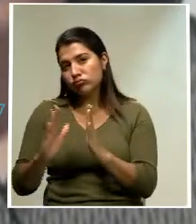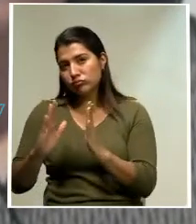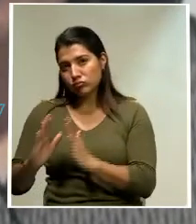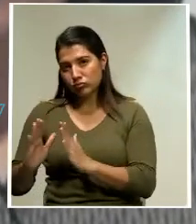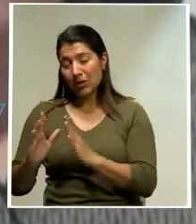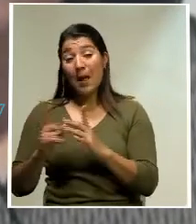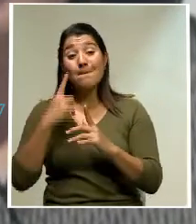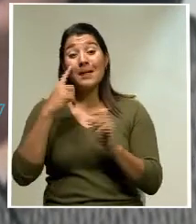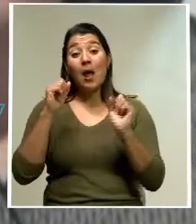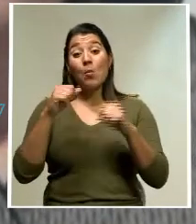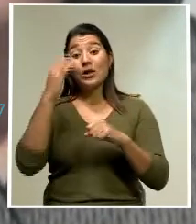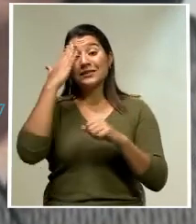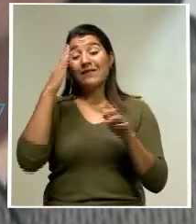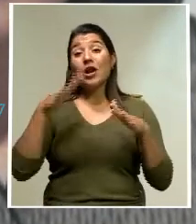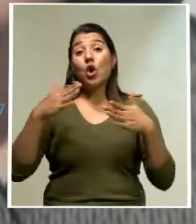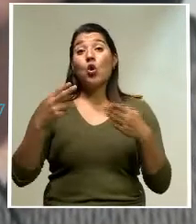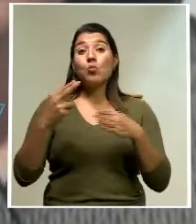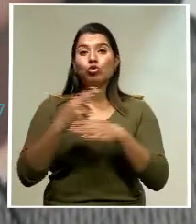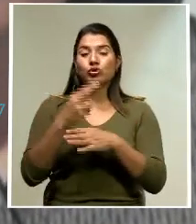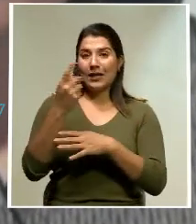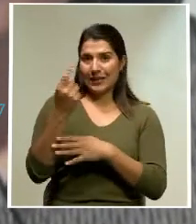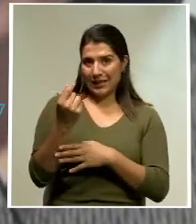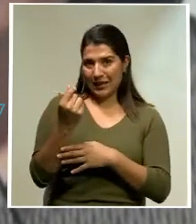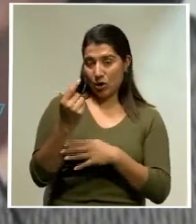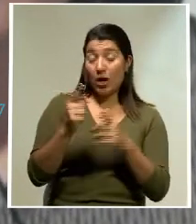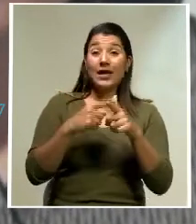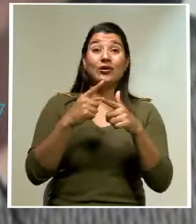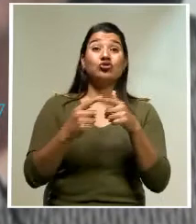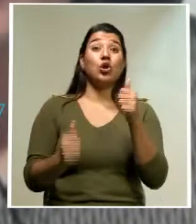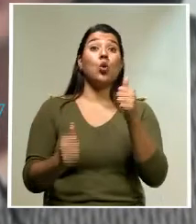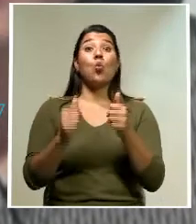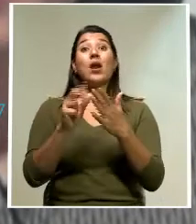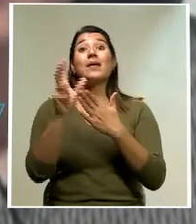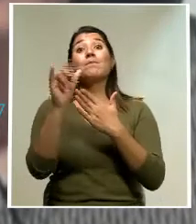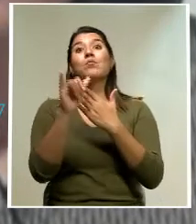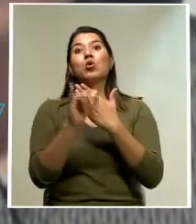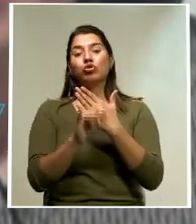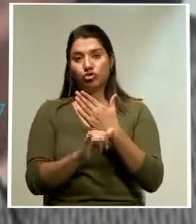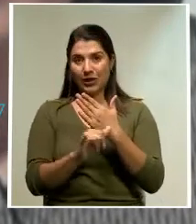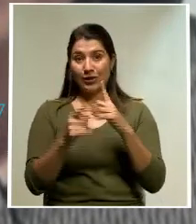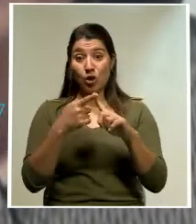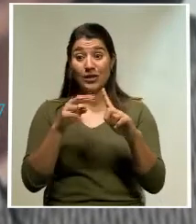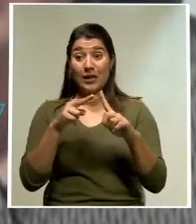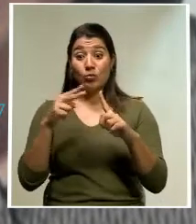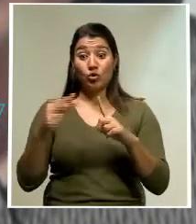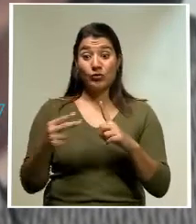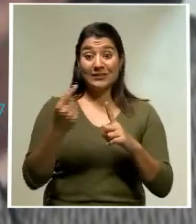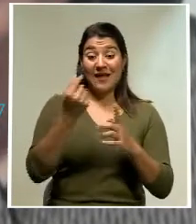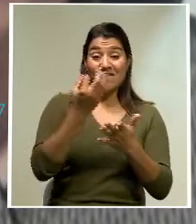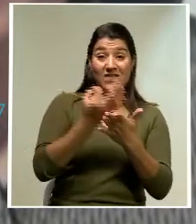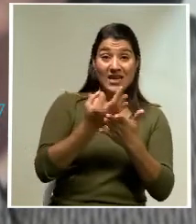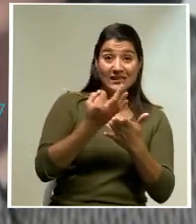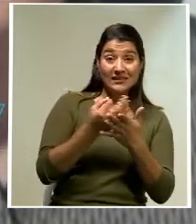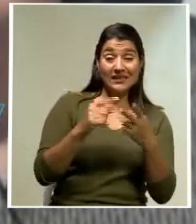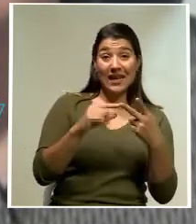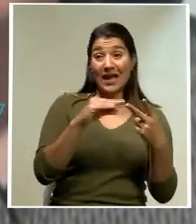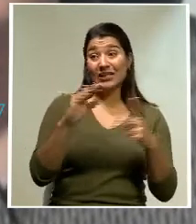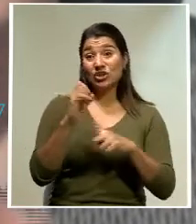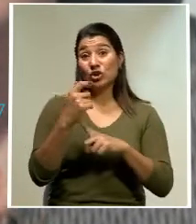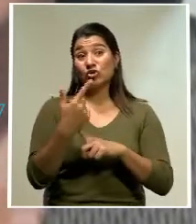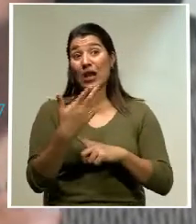invertir los recursos. Entonces, ¿cuáles son esos proyectos que son los financiera y socialmente más rentables para este país